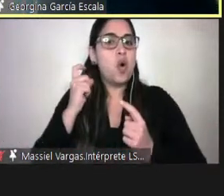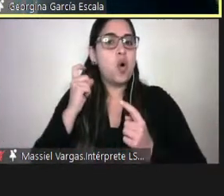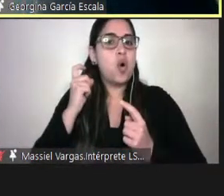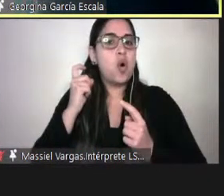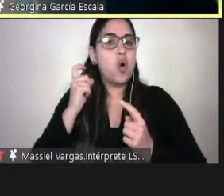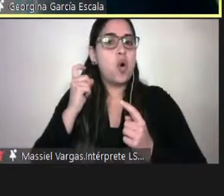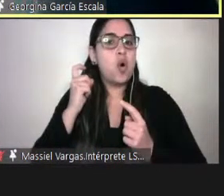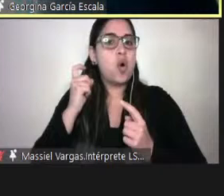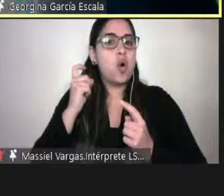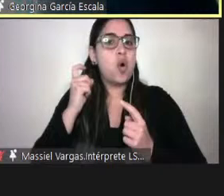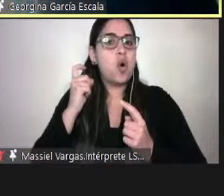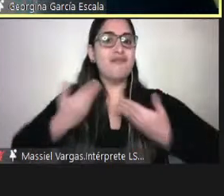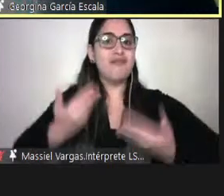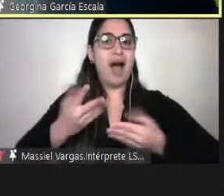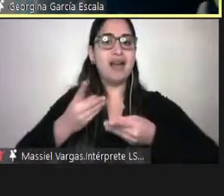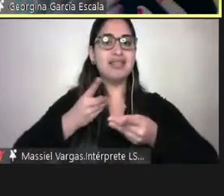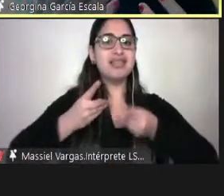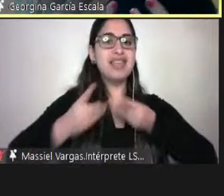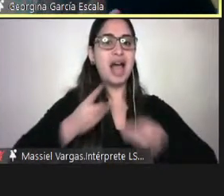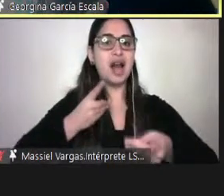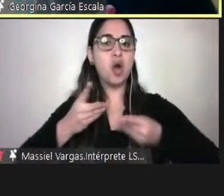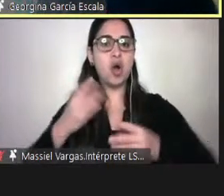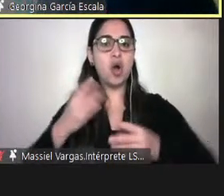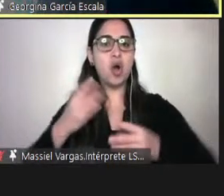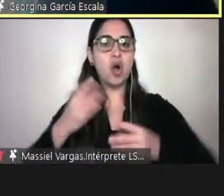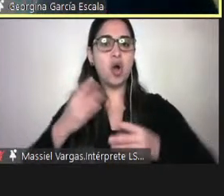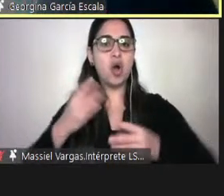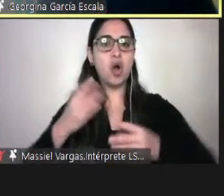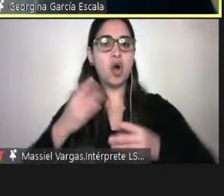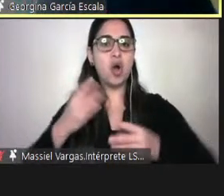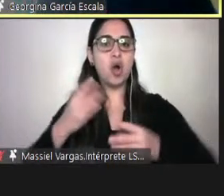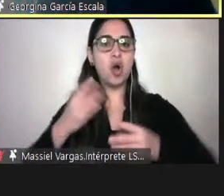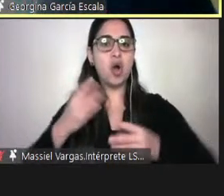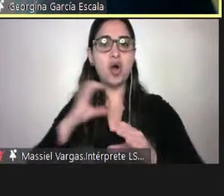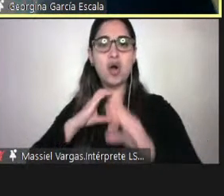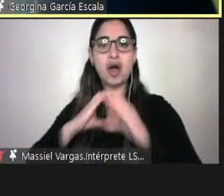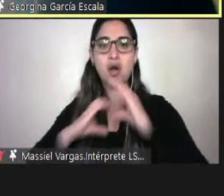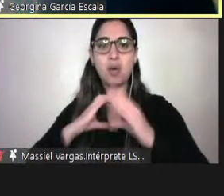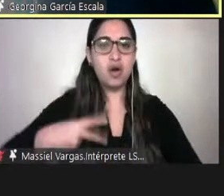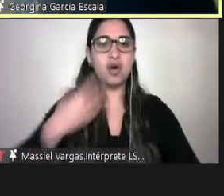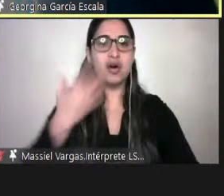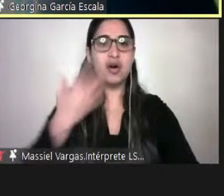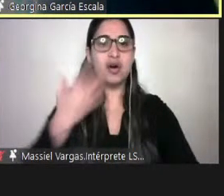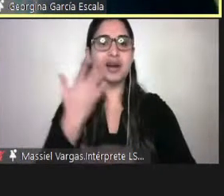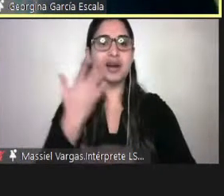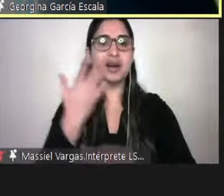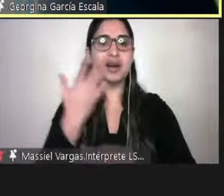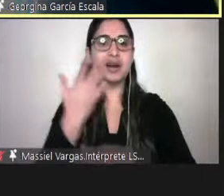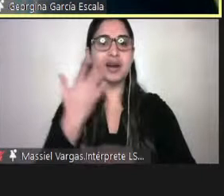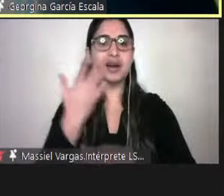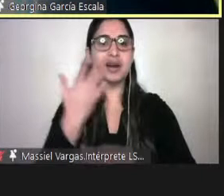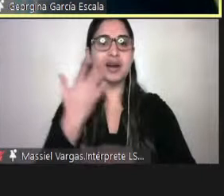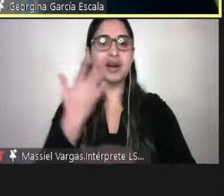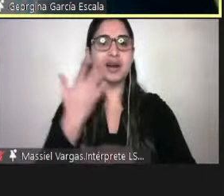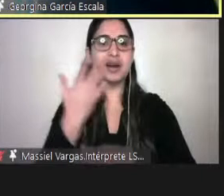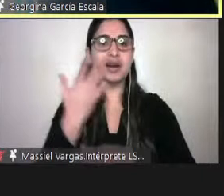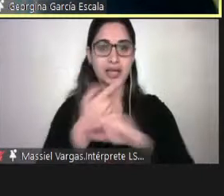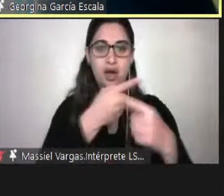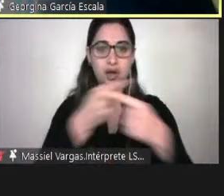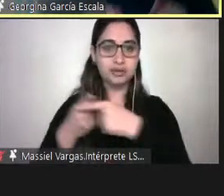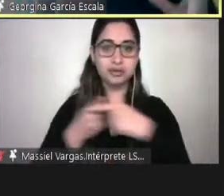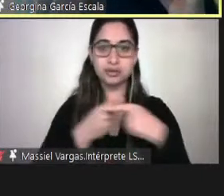diálogo racional y la tolerancia con valores éticos, democráticos, cívicos y de solidaridad